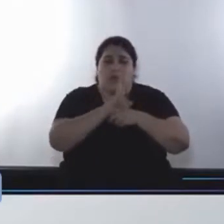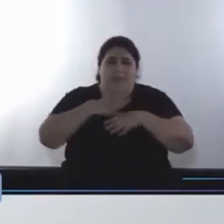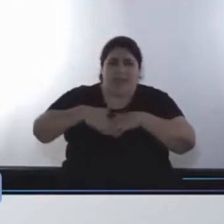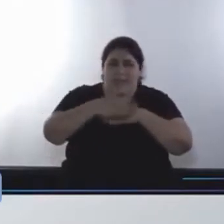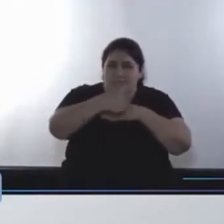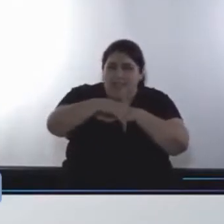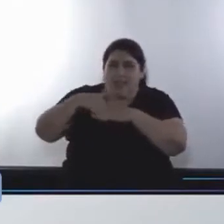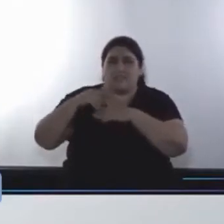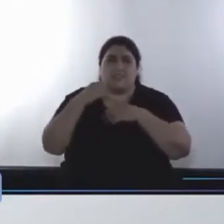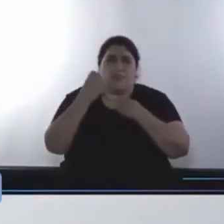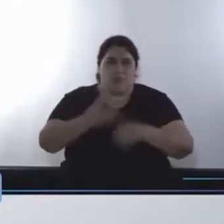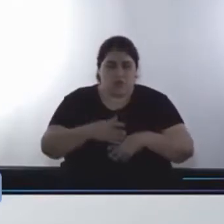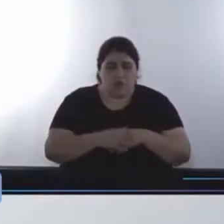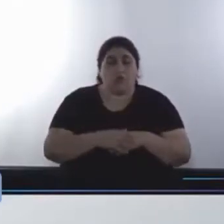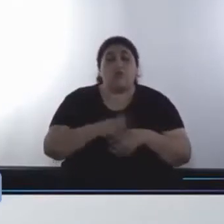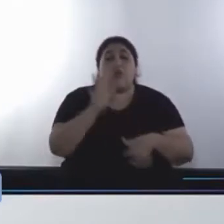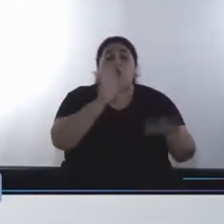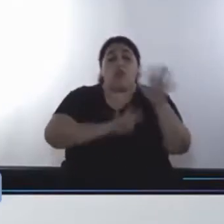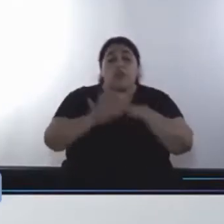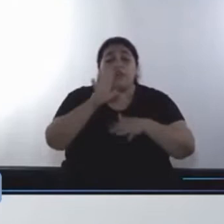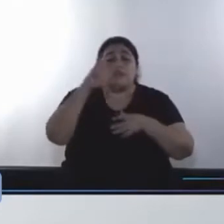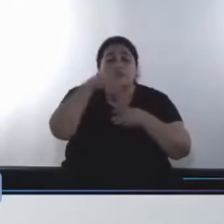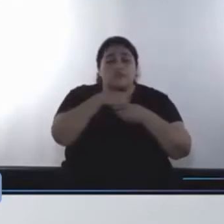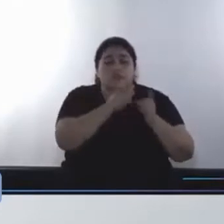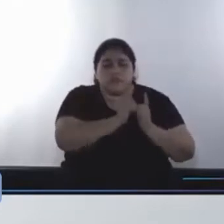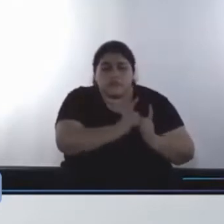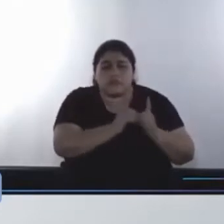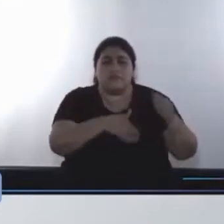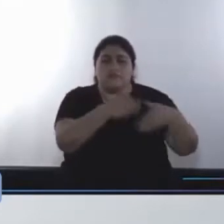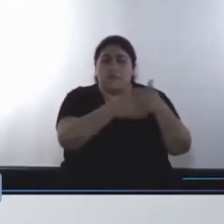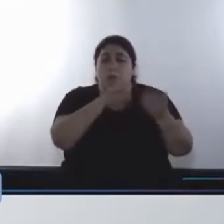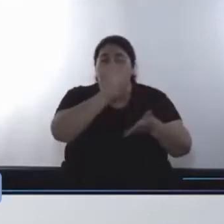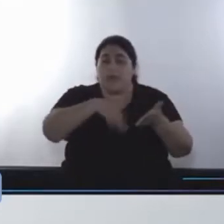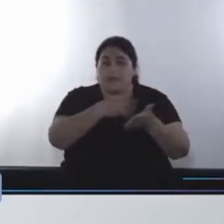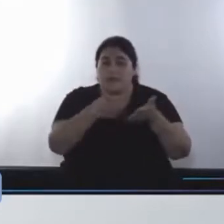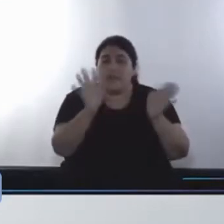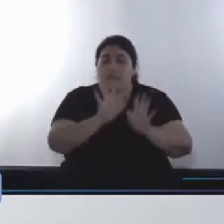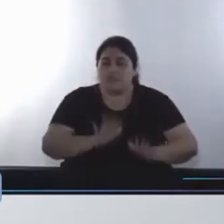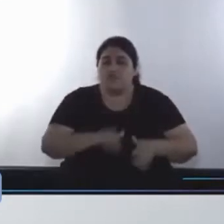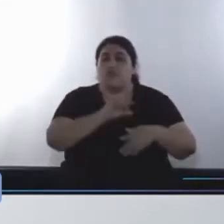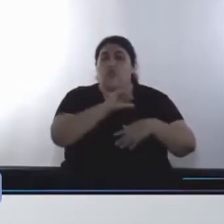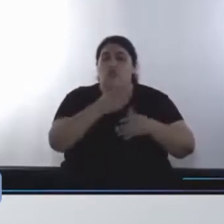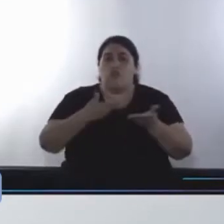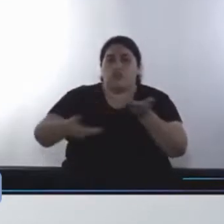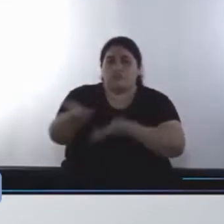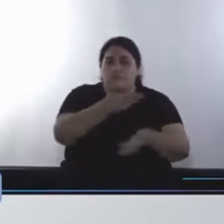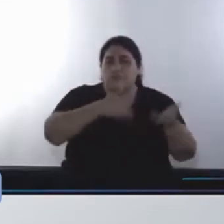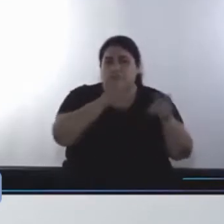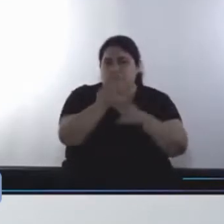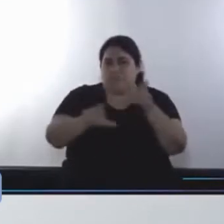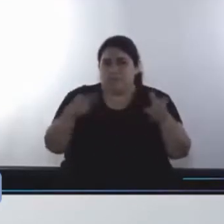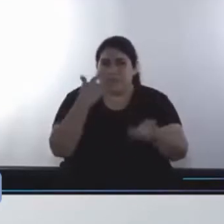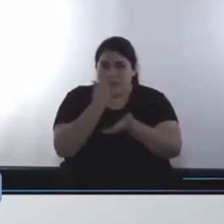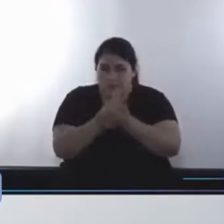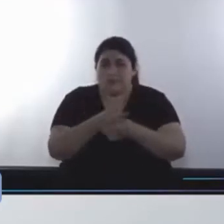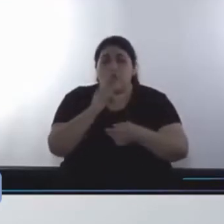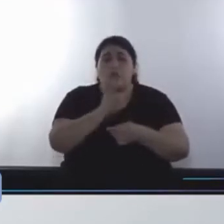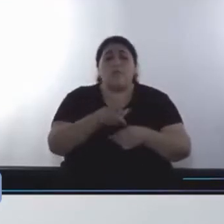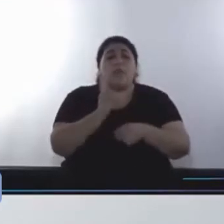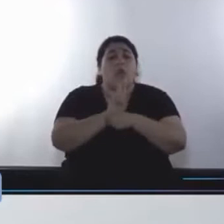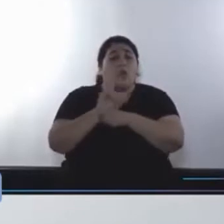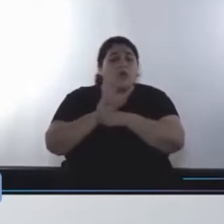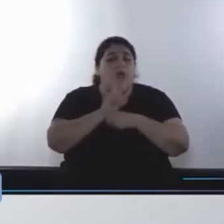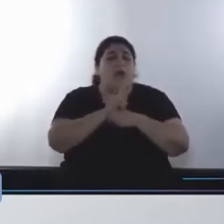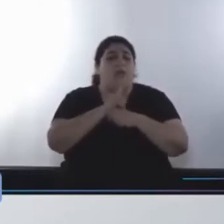una urbanización inclusiva y sostenible con planificación y gestión participativa, la protección del patrimonio